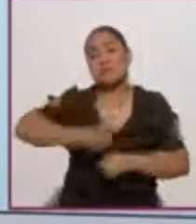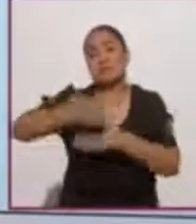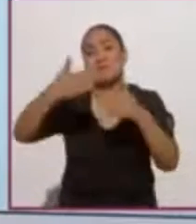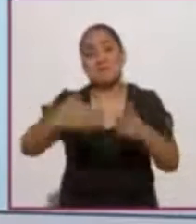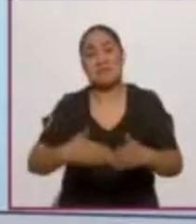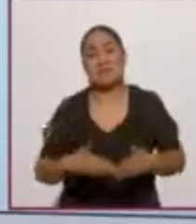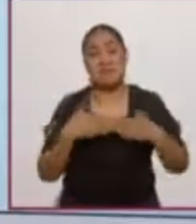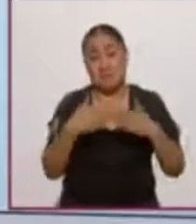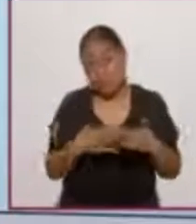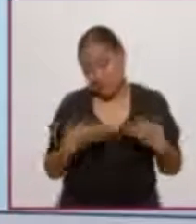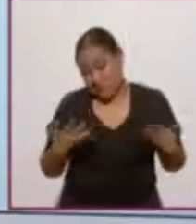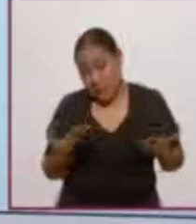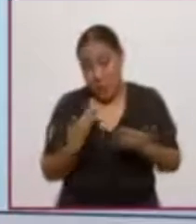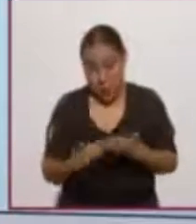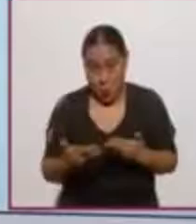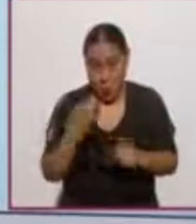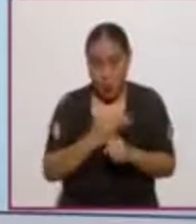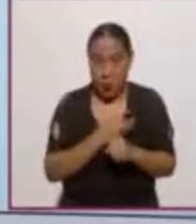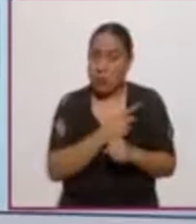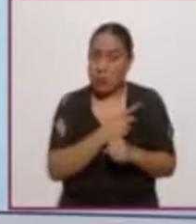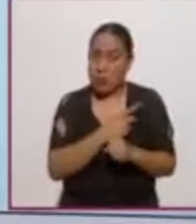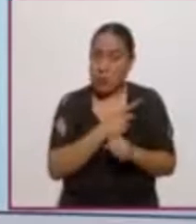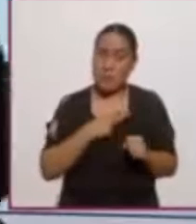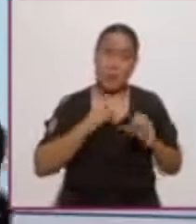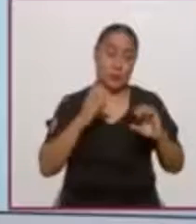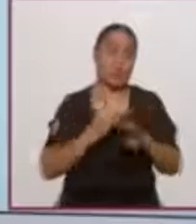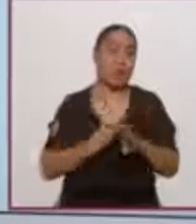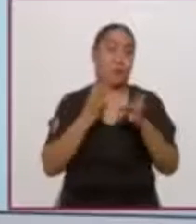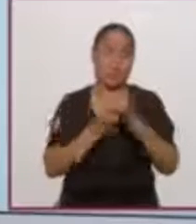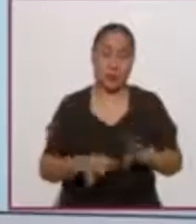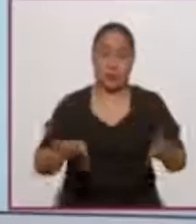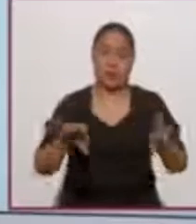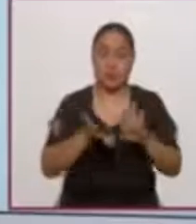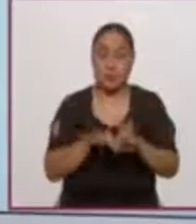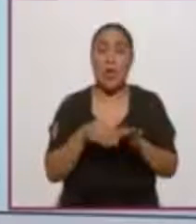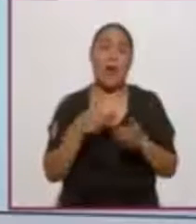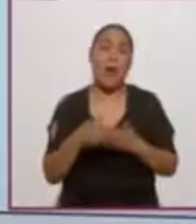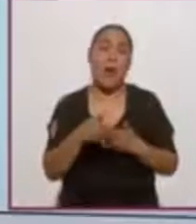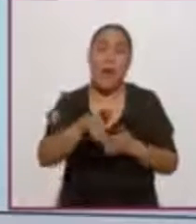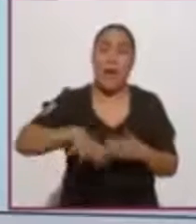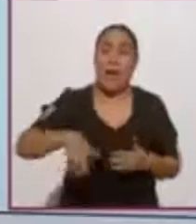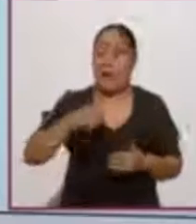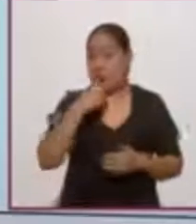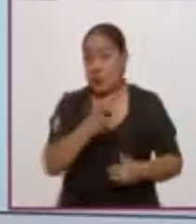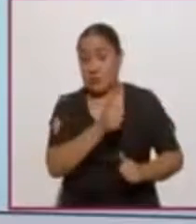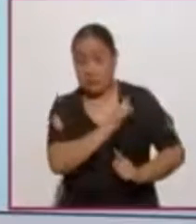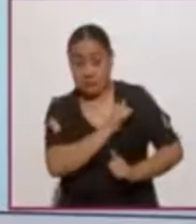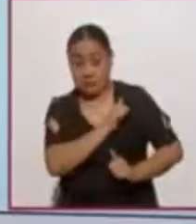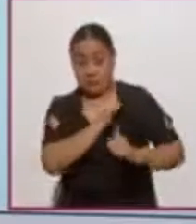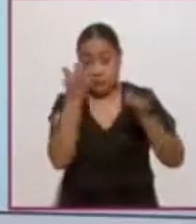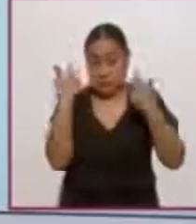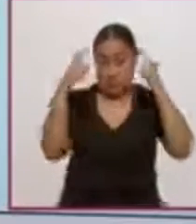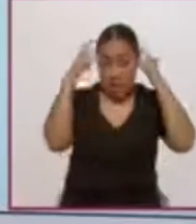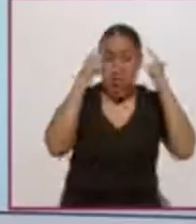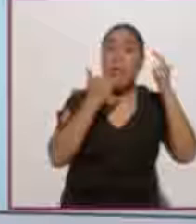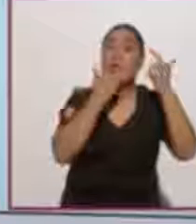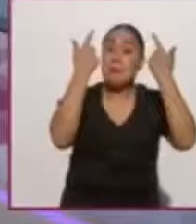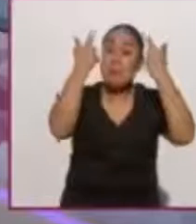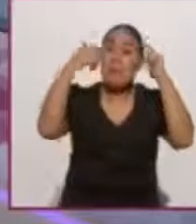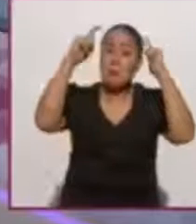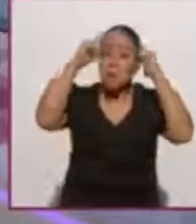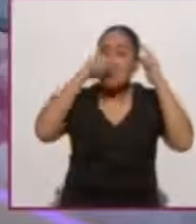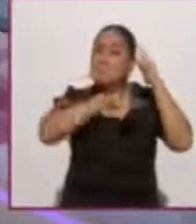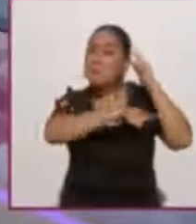la cuestión de la seguridad aquí toma un lugar relevante. Y la posición del ejército que mencionabas, si bien la Marina tiene altos niveles de